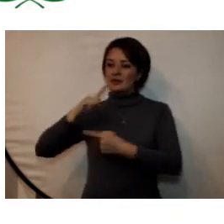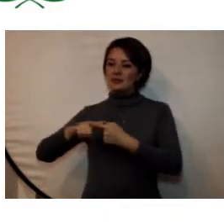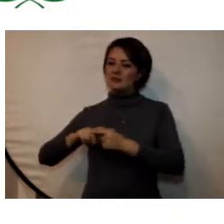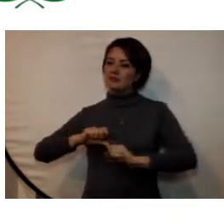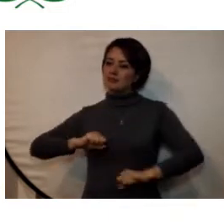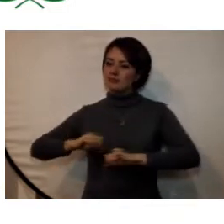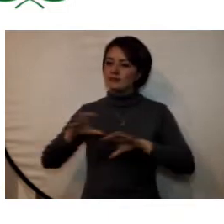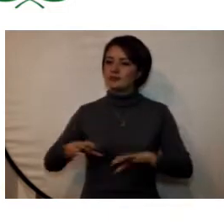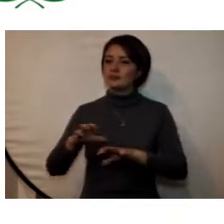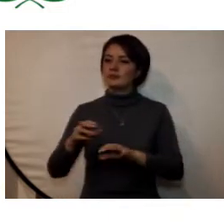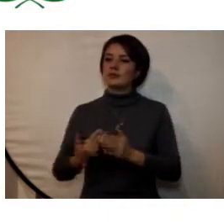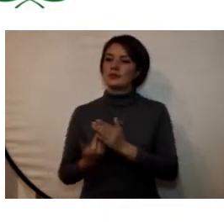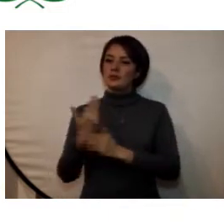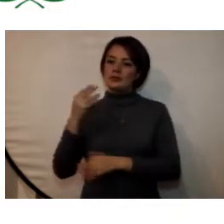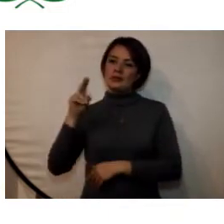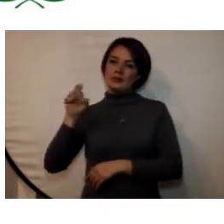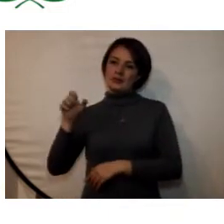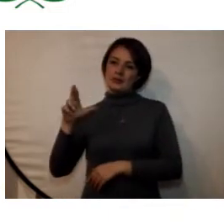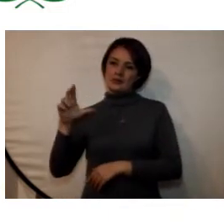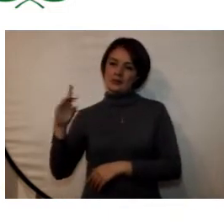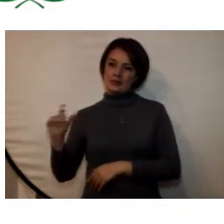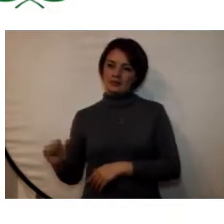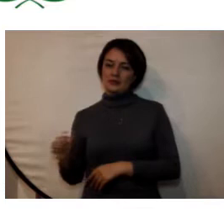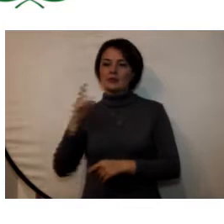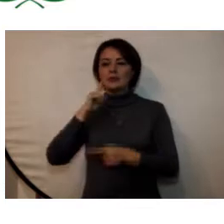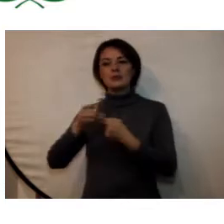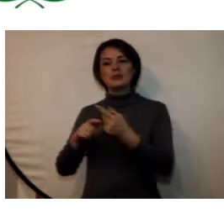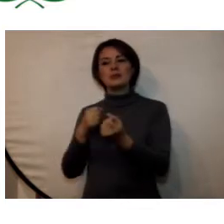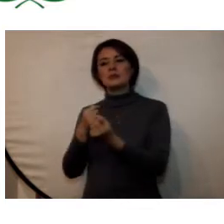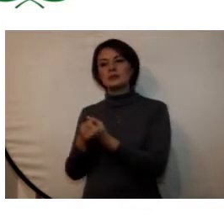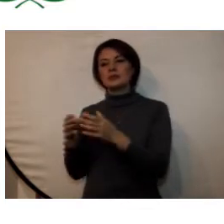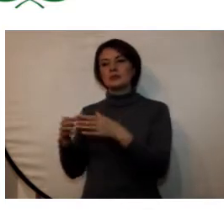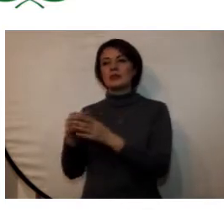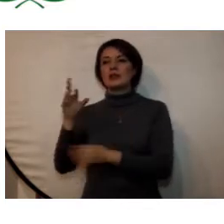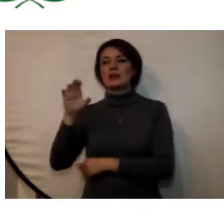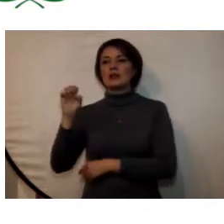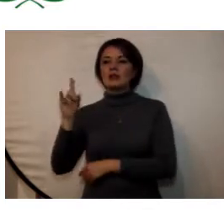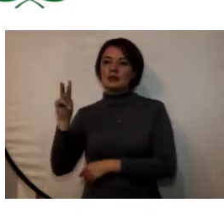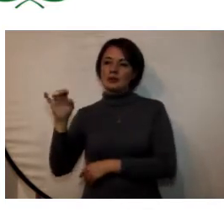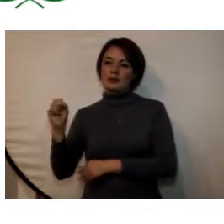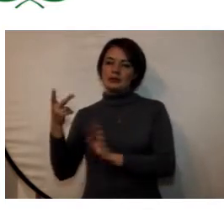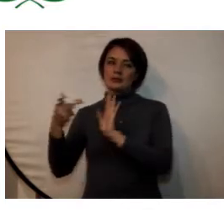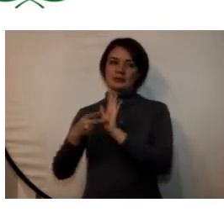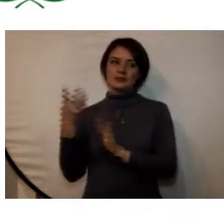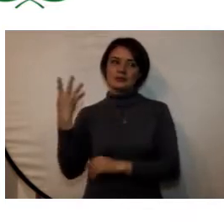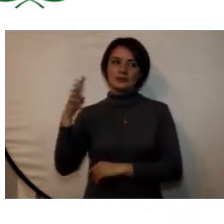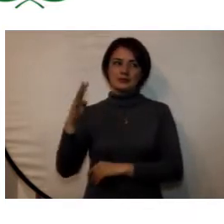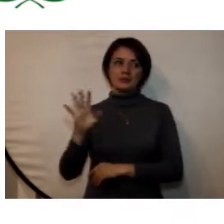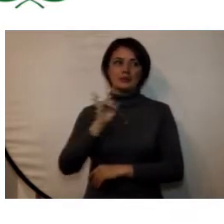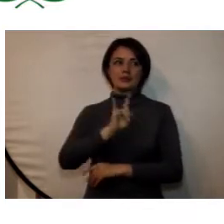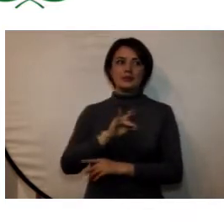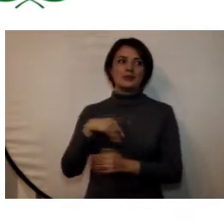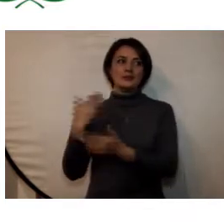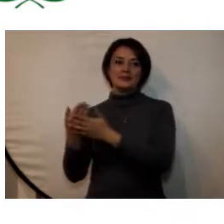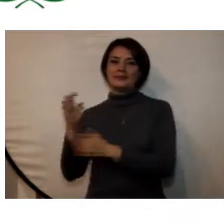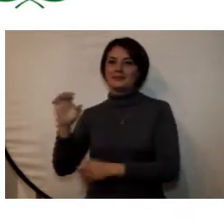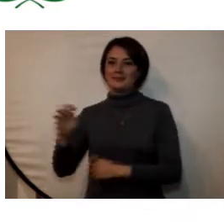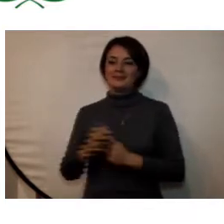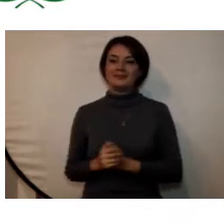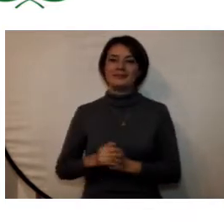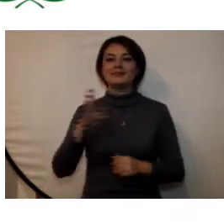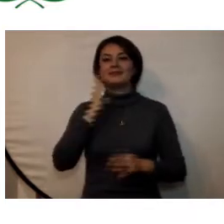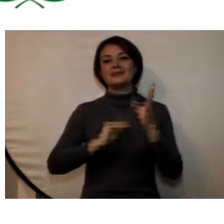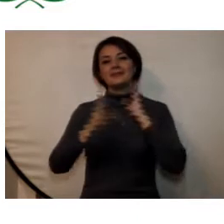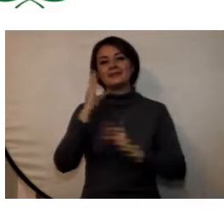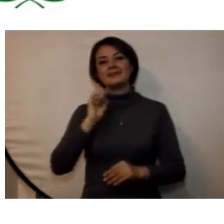es importante resaltar la participación en el proyecto editorial adelantado por Reúne desde 2014 titulado de la U a la E experiencias del